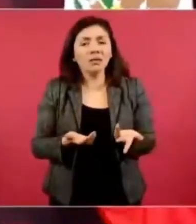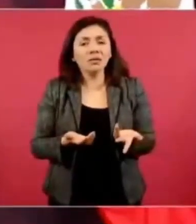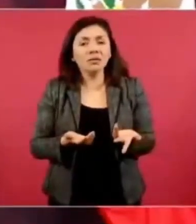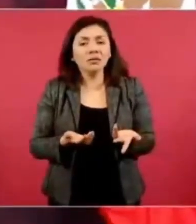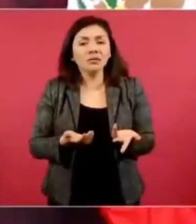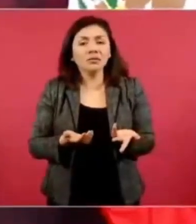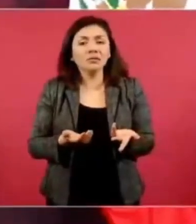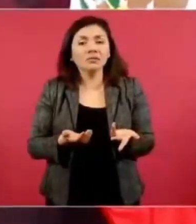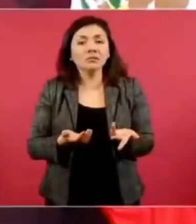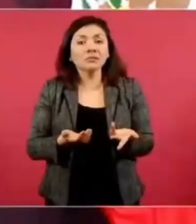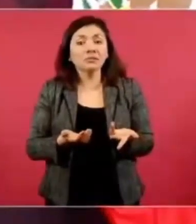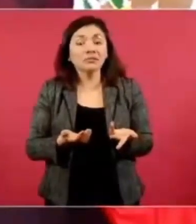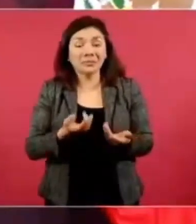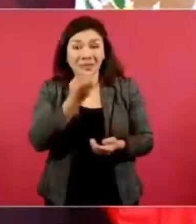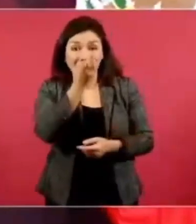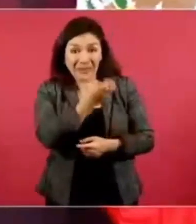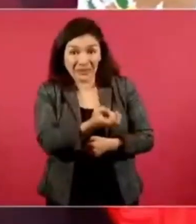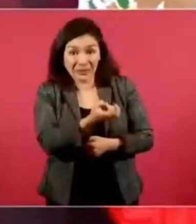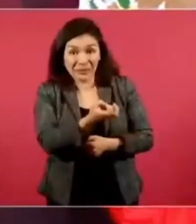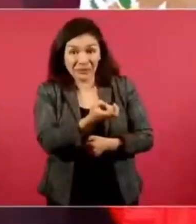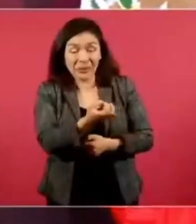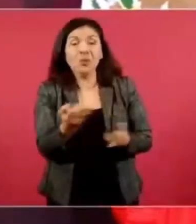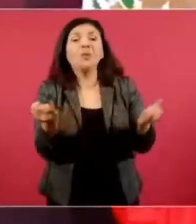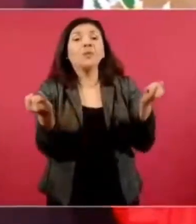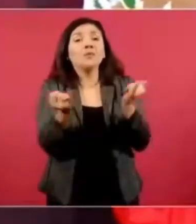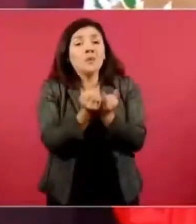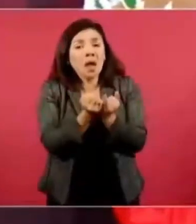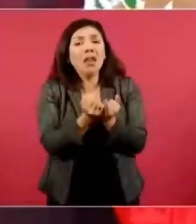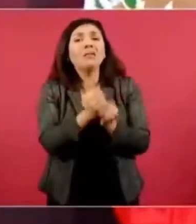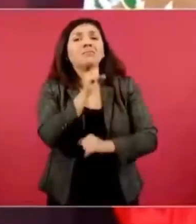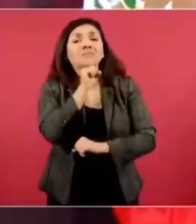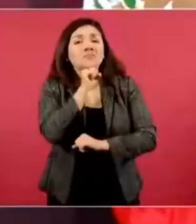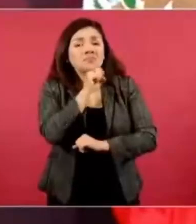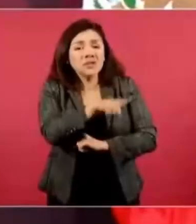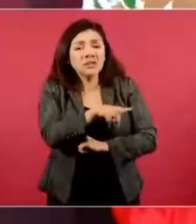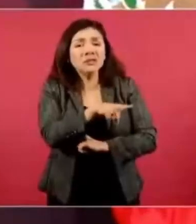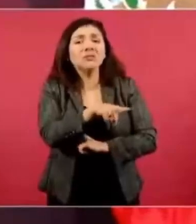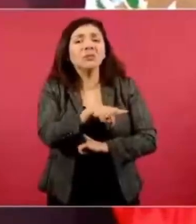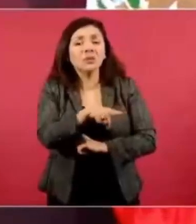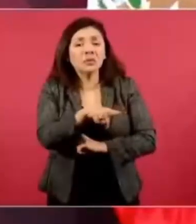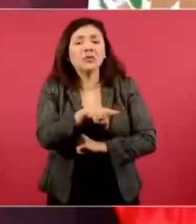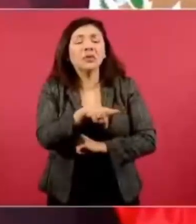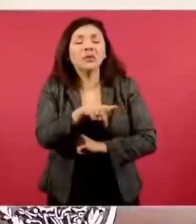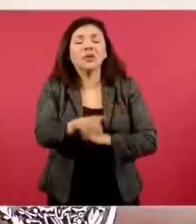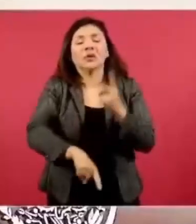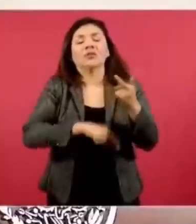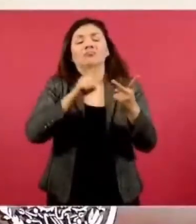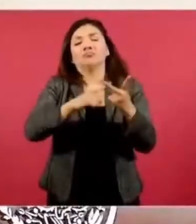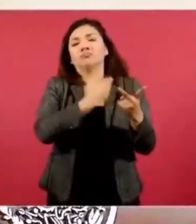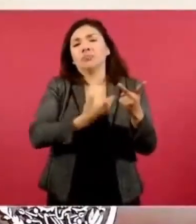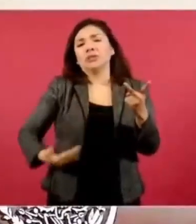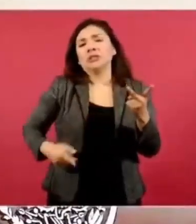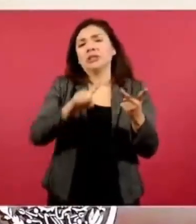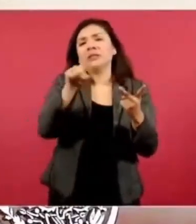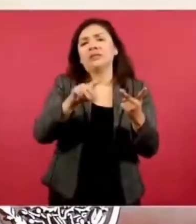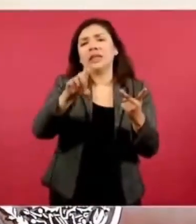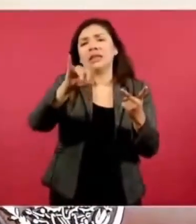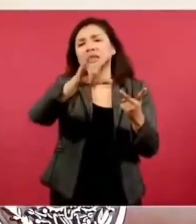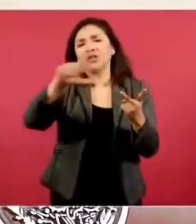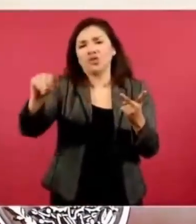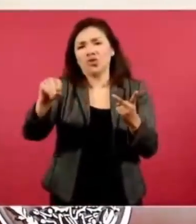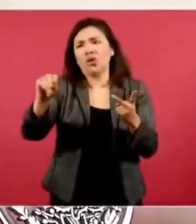Y así, Cedillo mete en la cárcel